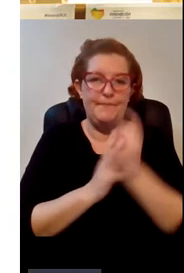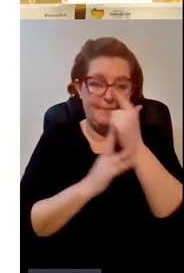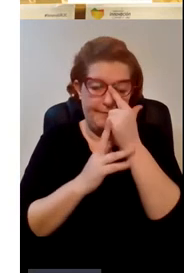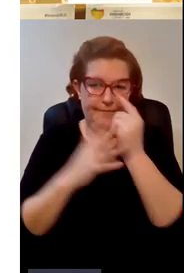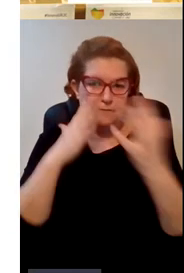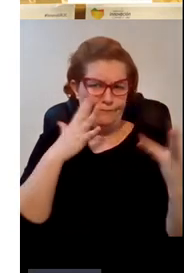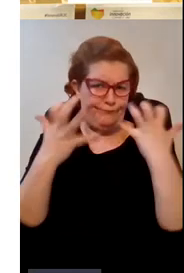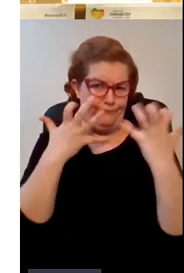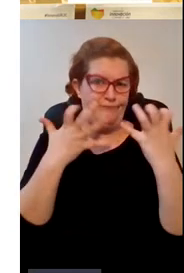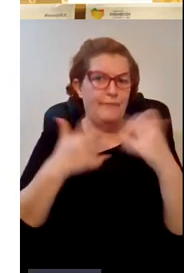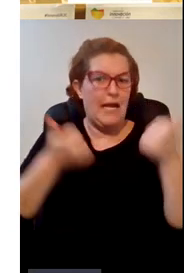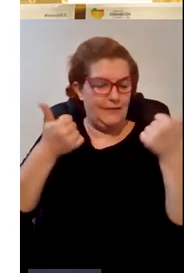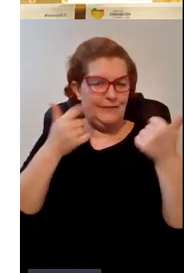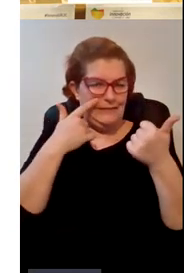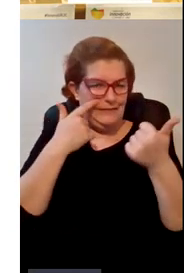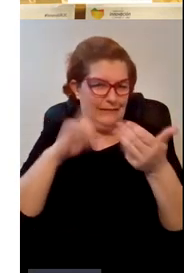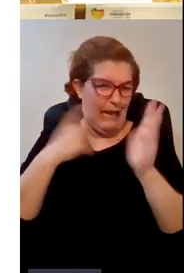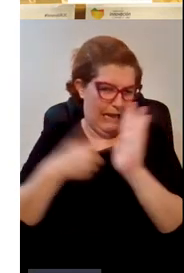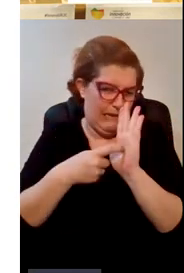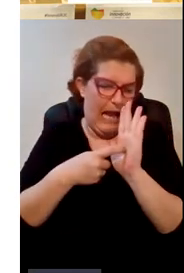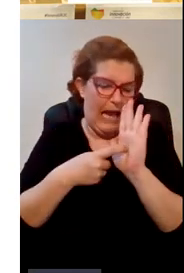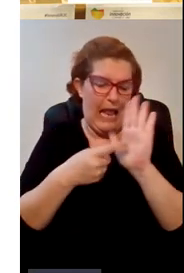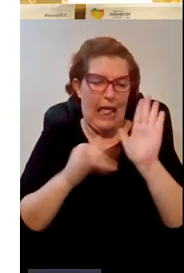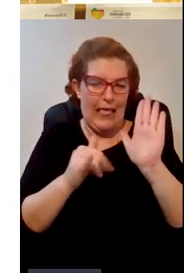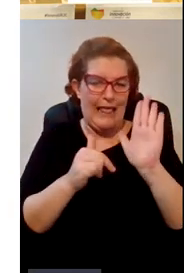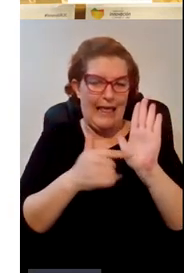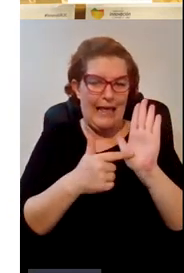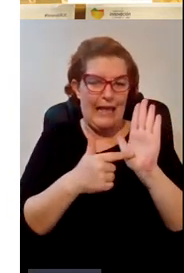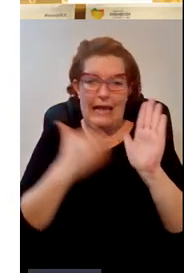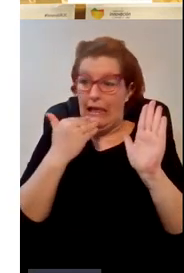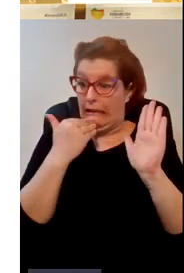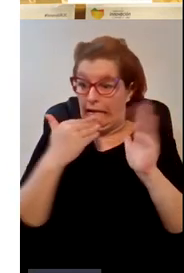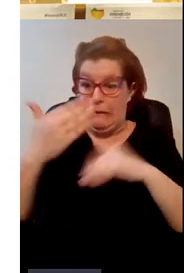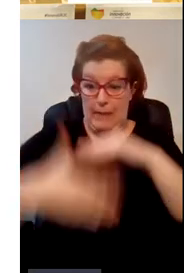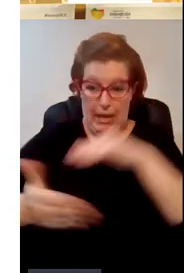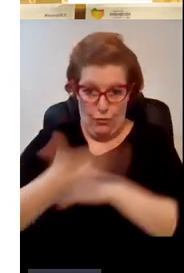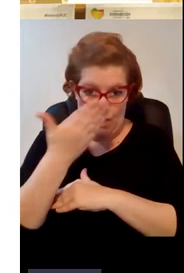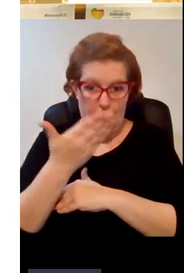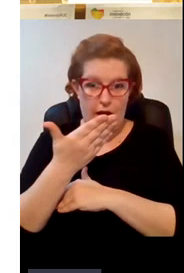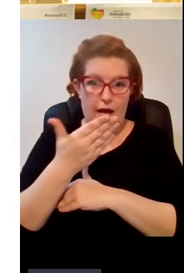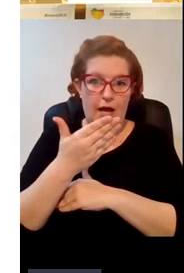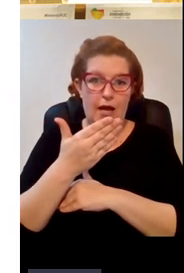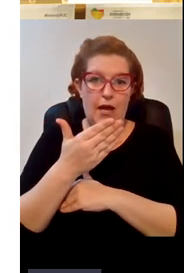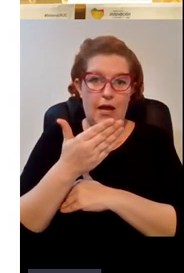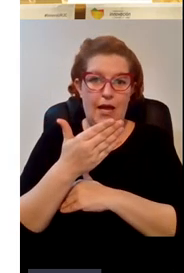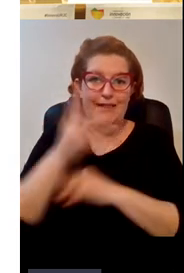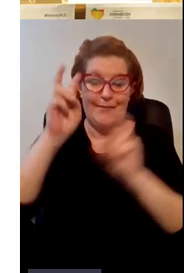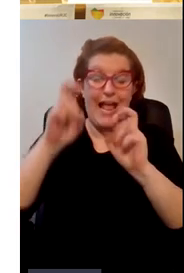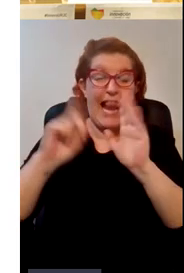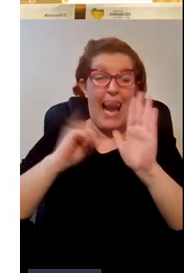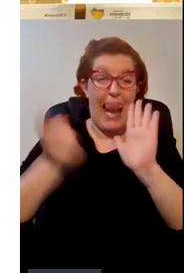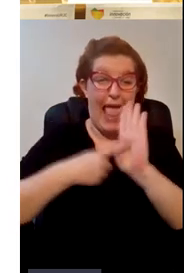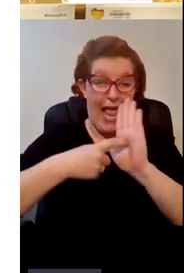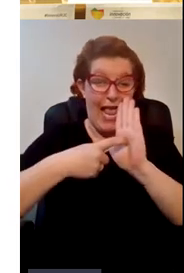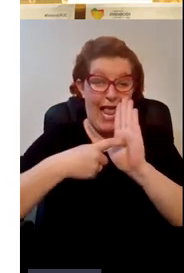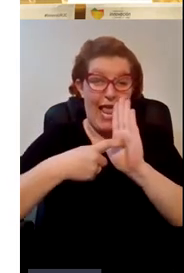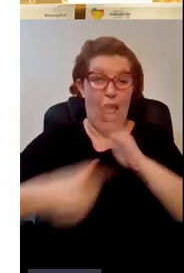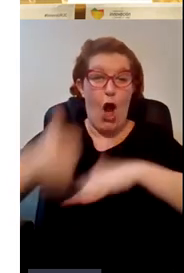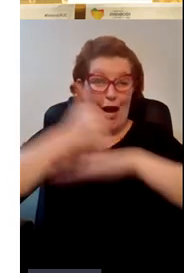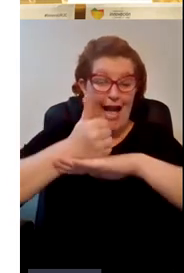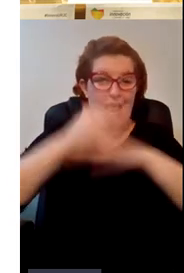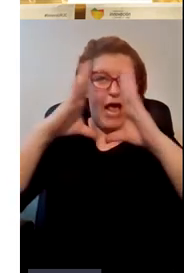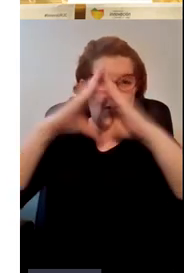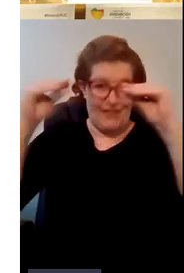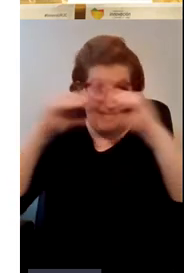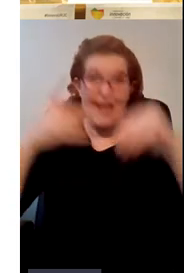explícitamente la ley que ya está a punto de extinguirse la ley de orgánica de universidades dice que la universidad tiene la obligación de formar en